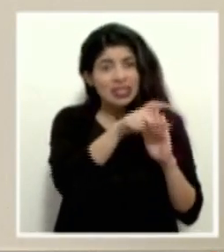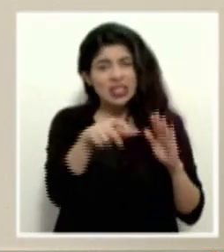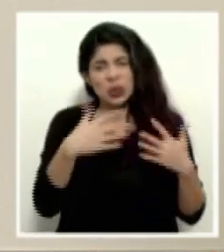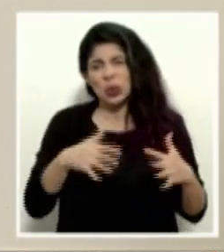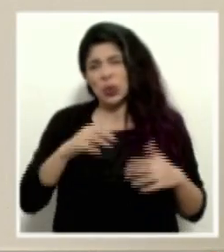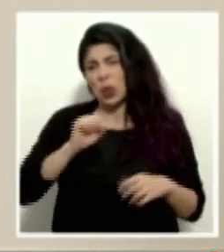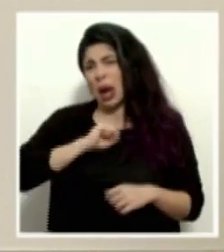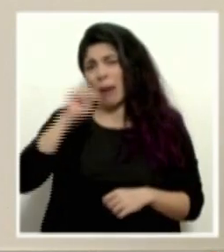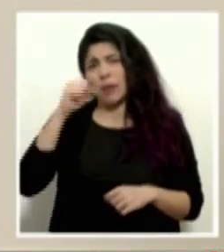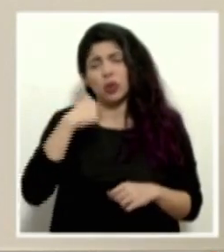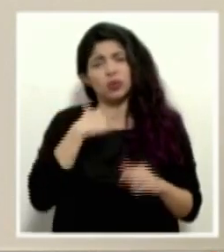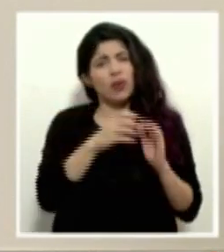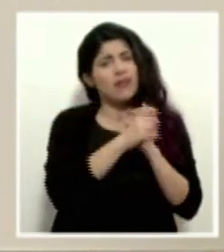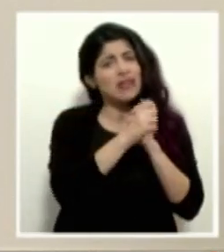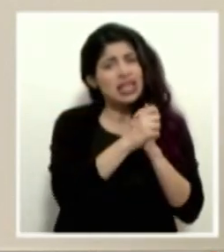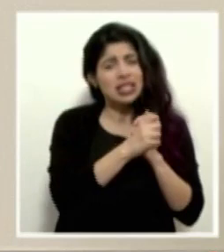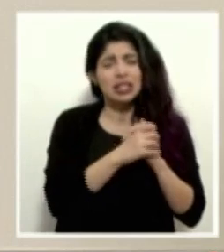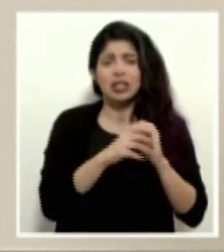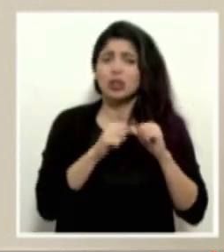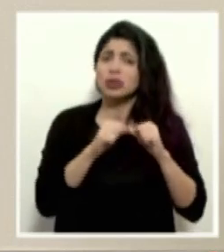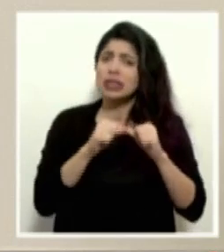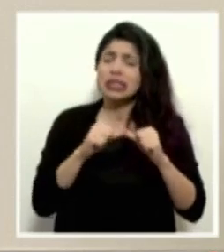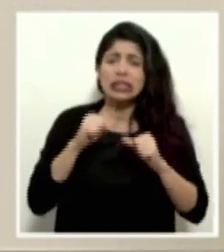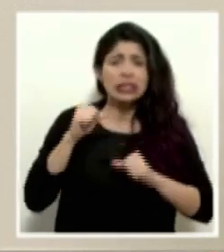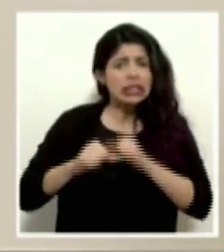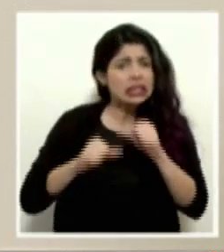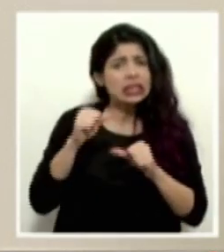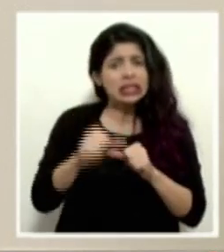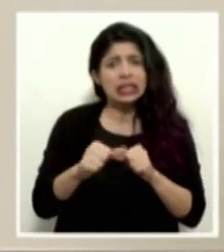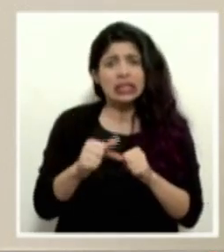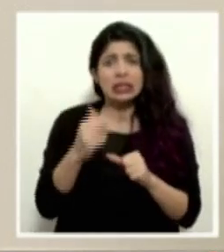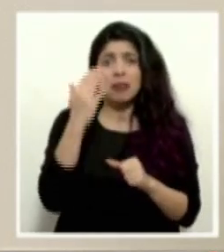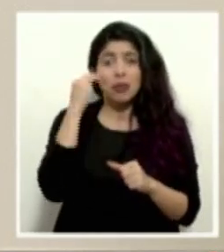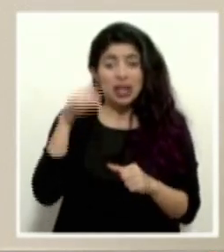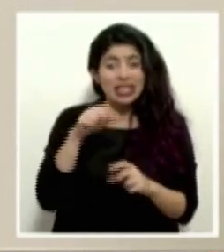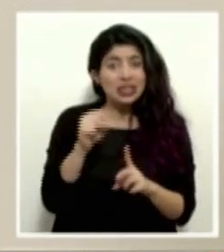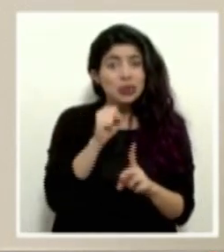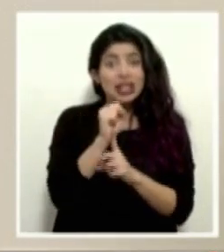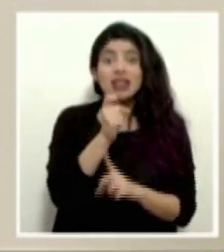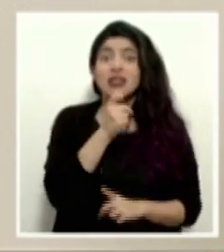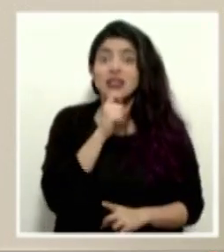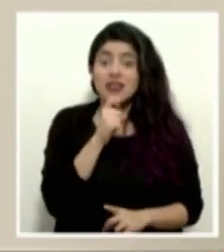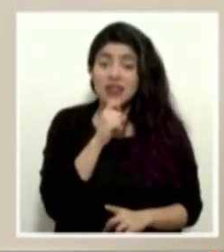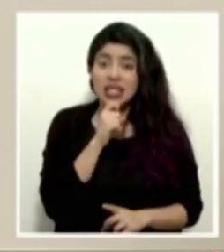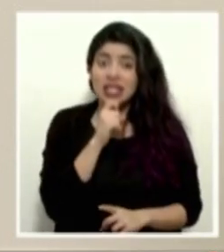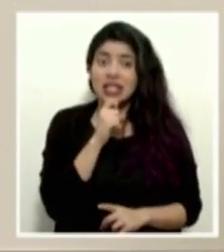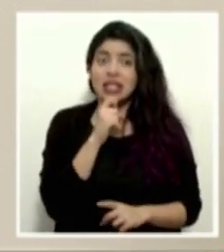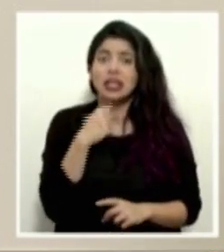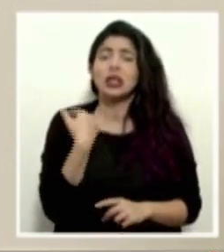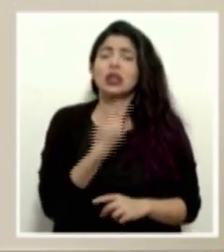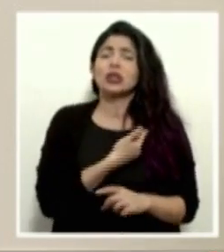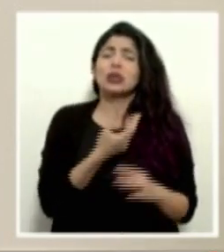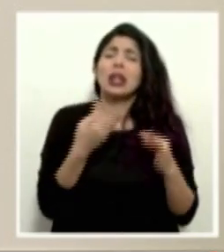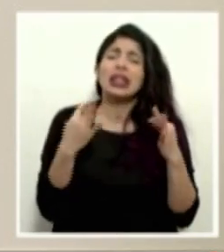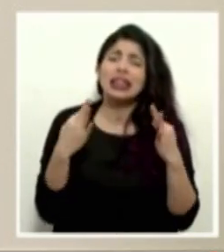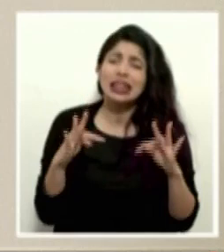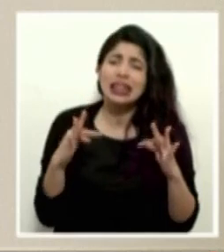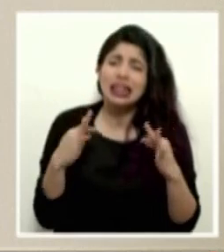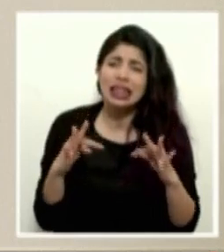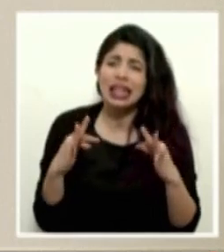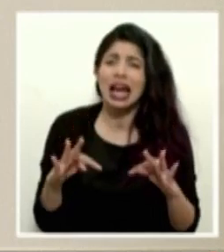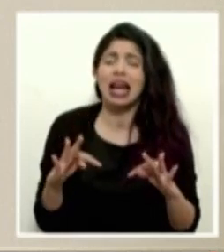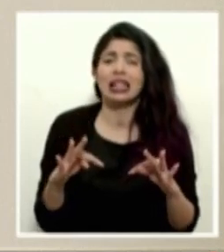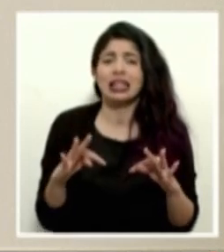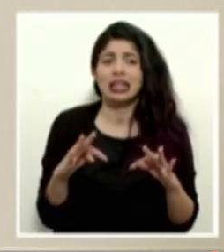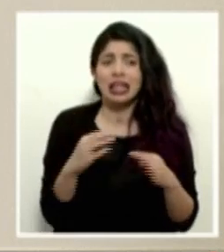campeones y campeonas, yo los felicito y sigamos adelante y pues en medio de toda esta situación tan difícil yo creo que pues tratamos en la medida de lo posible de